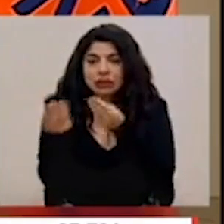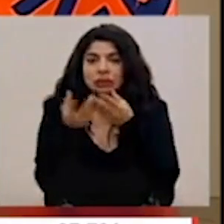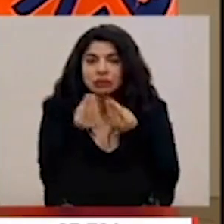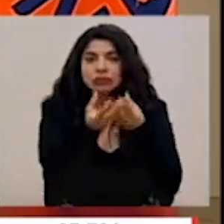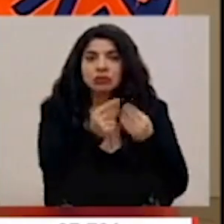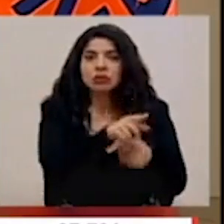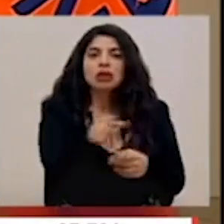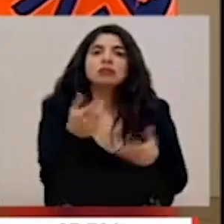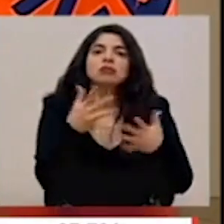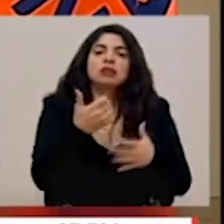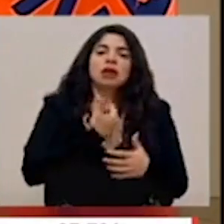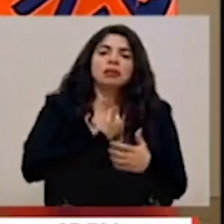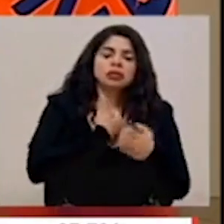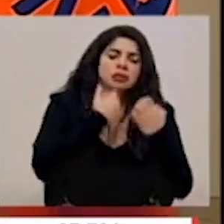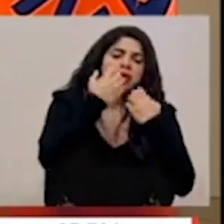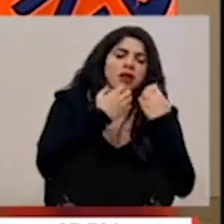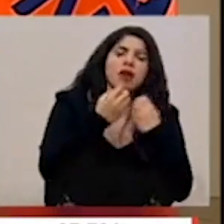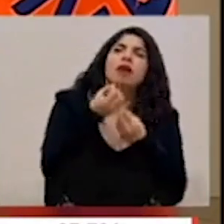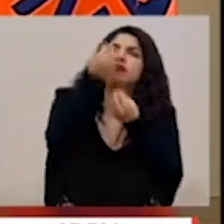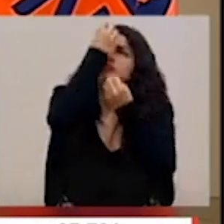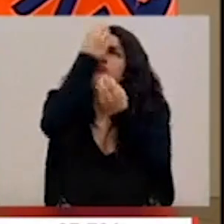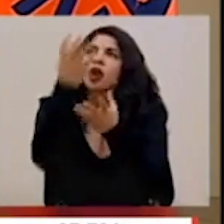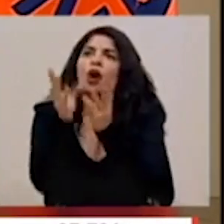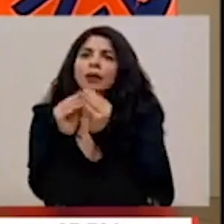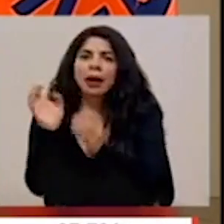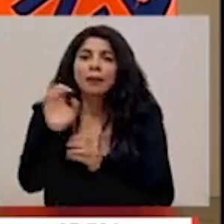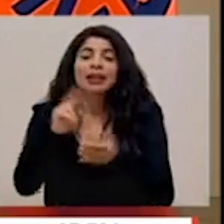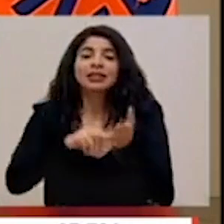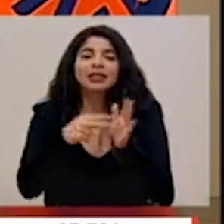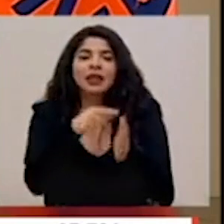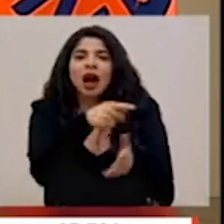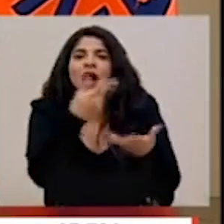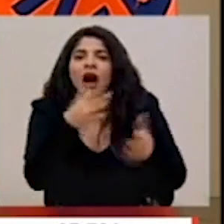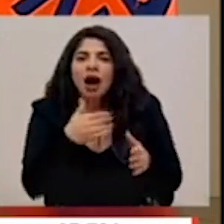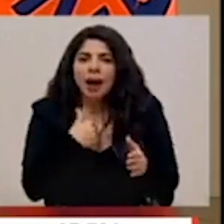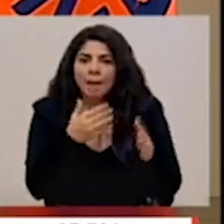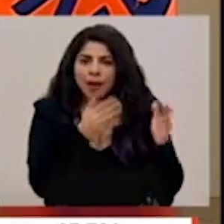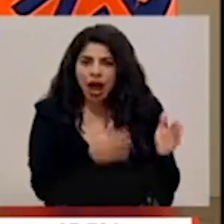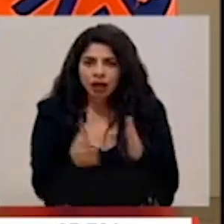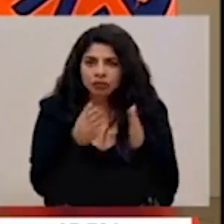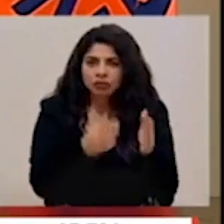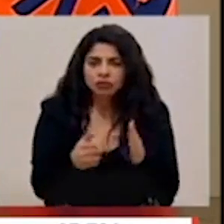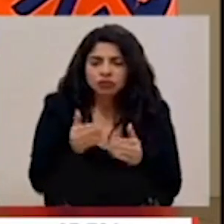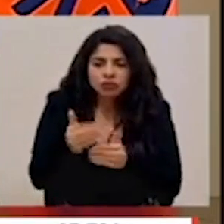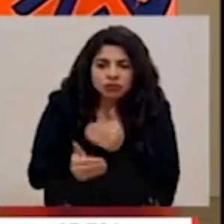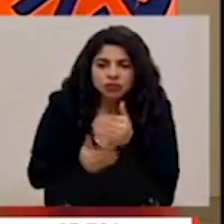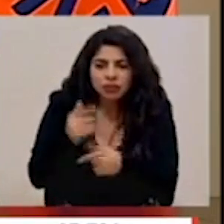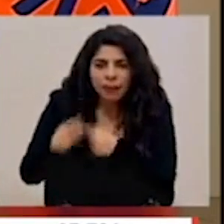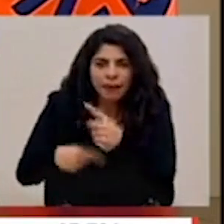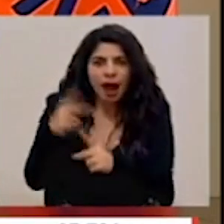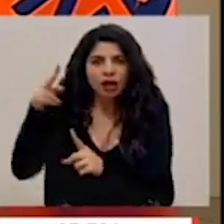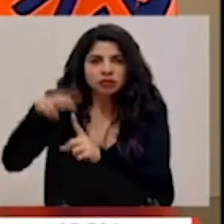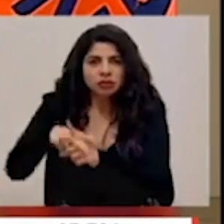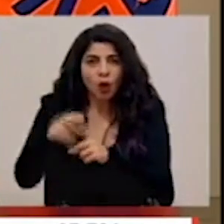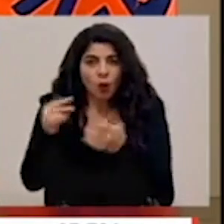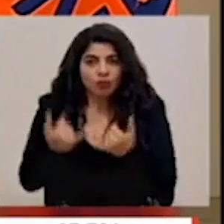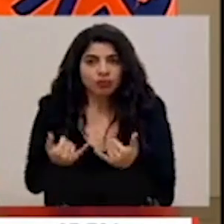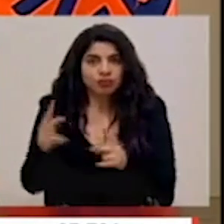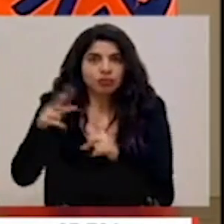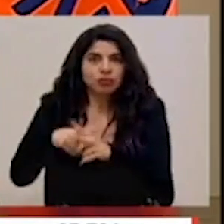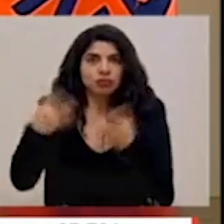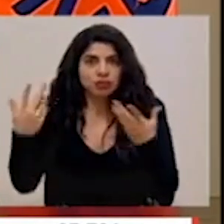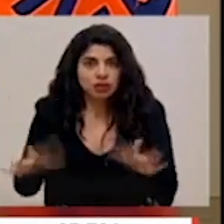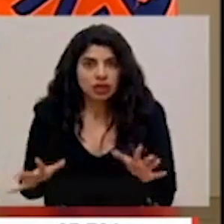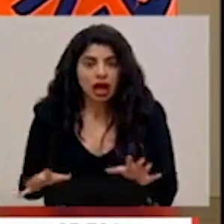autoevaluación a la Comisión Nacional de Emergencia, es decir, que tienen un plan implementado o en proceso de implementación y esto les permite